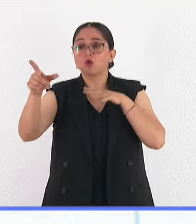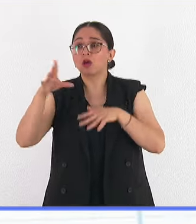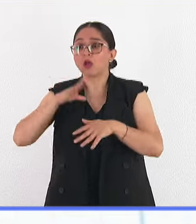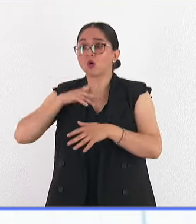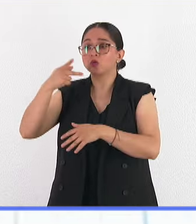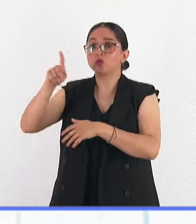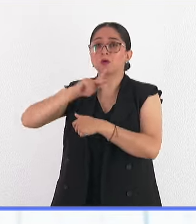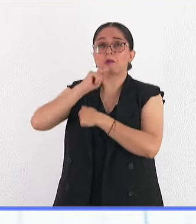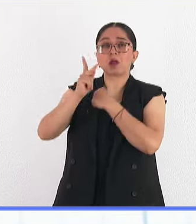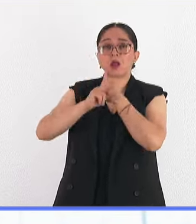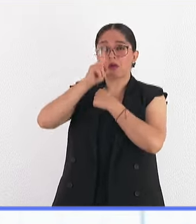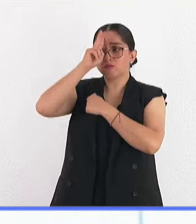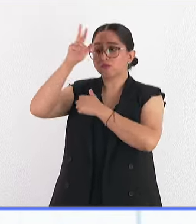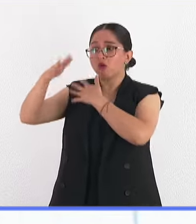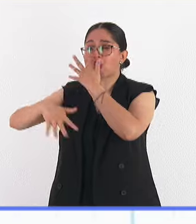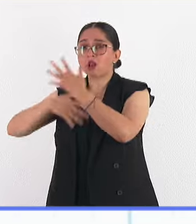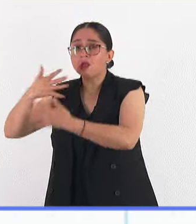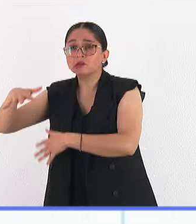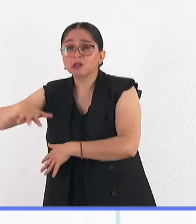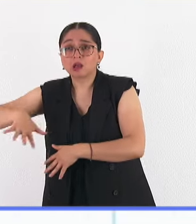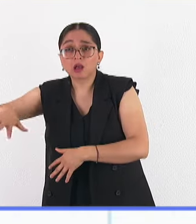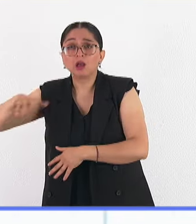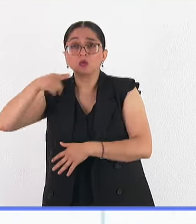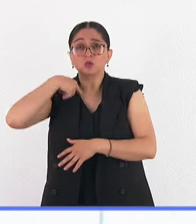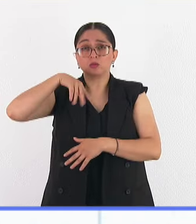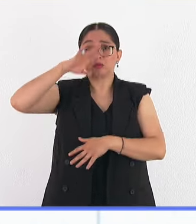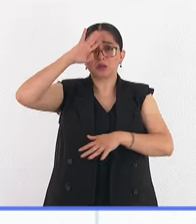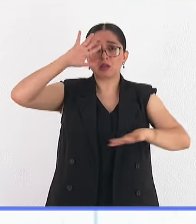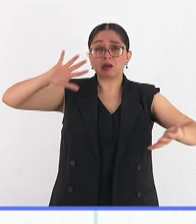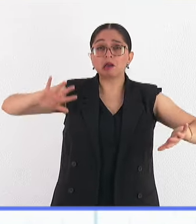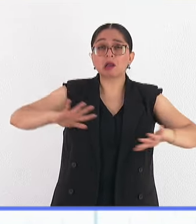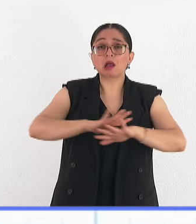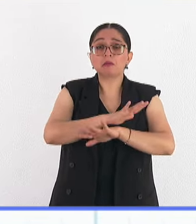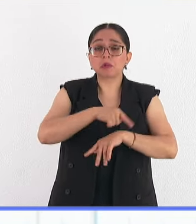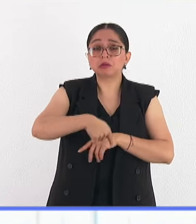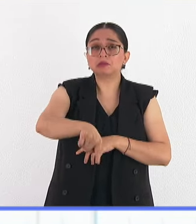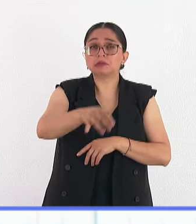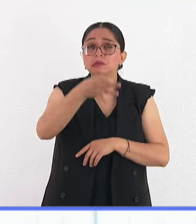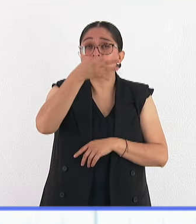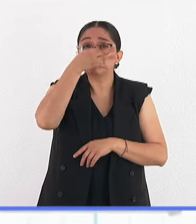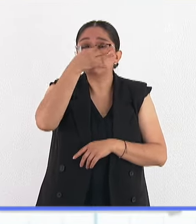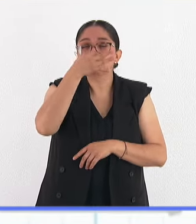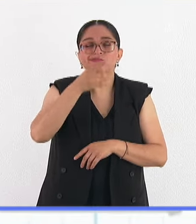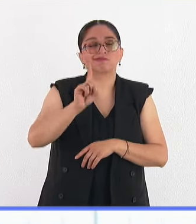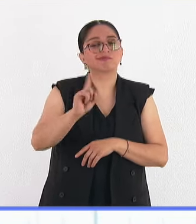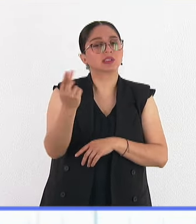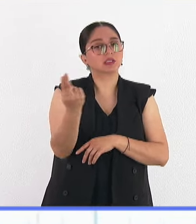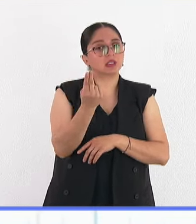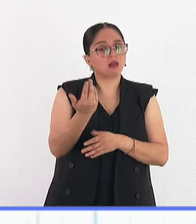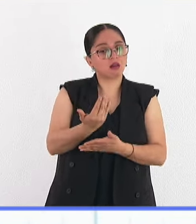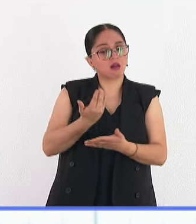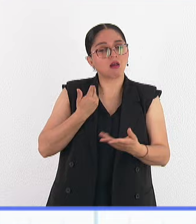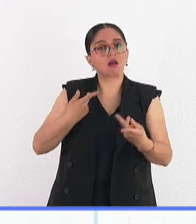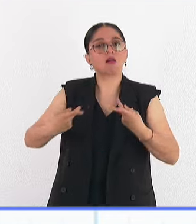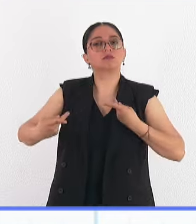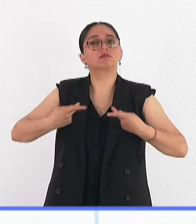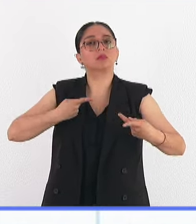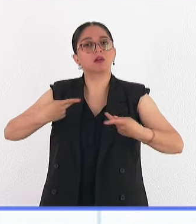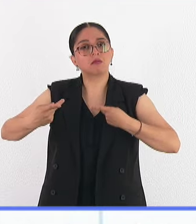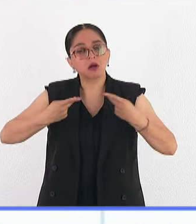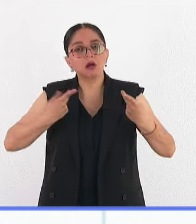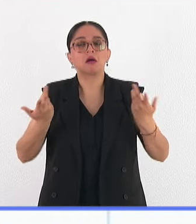forzadas, parecería que no va a cambiar, al menos en el corto plazo. Tenemos que estar más bien preparados y con una